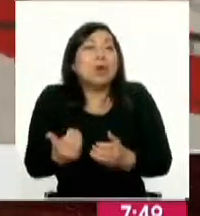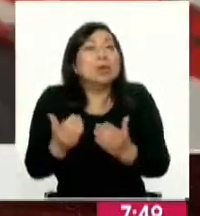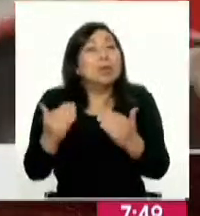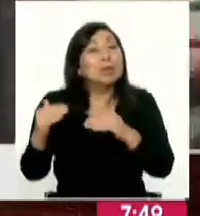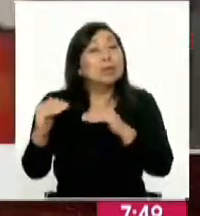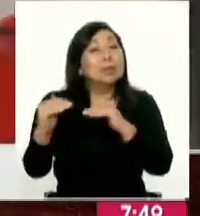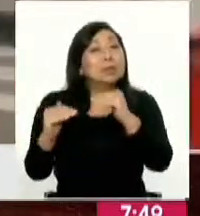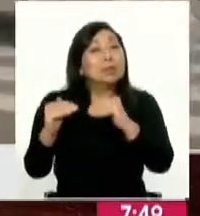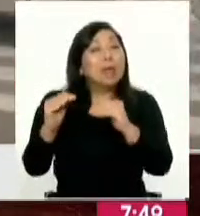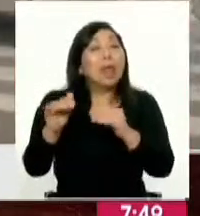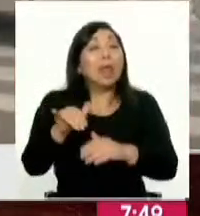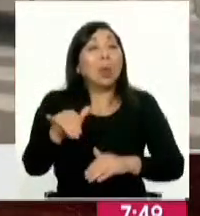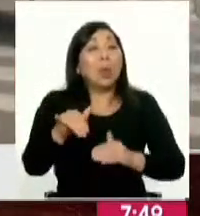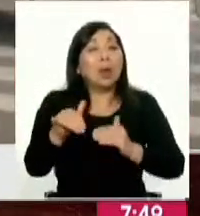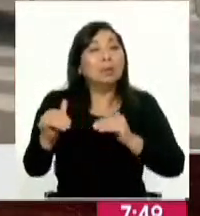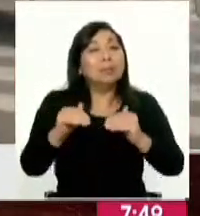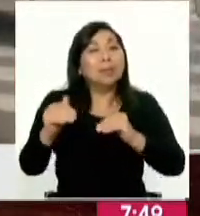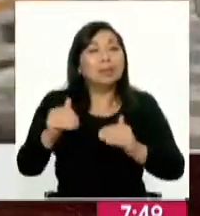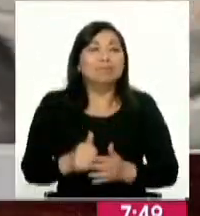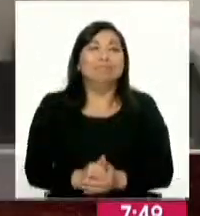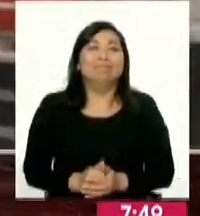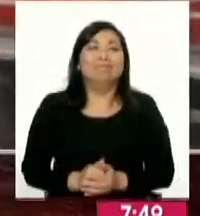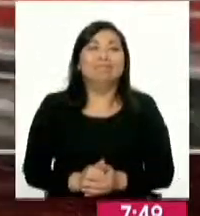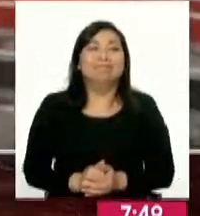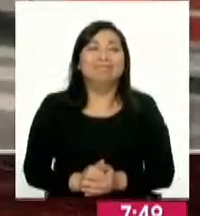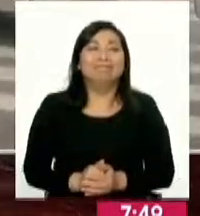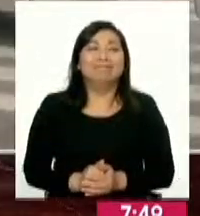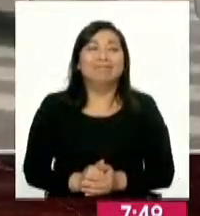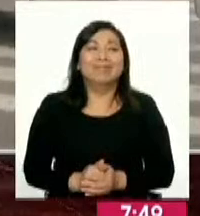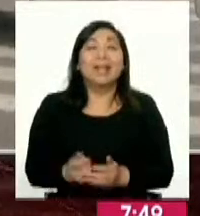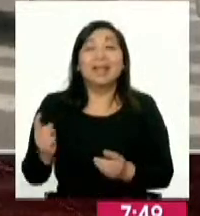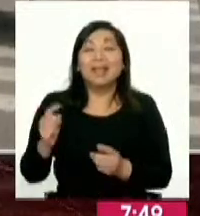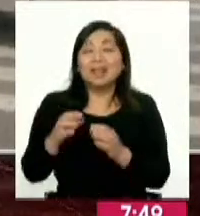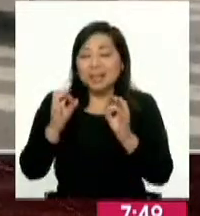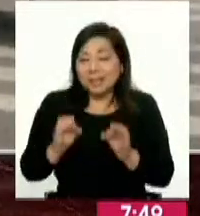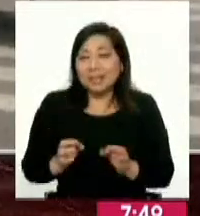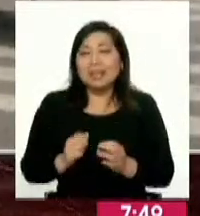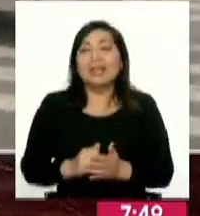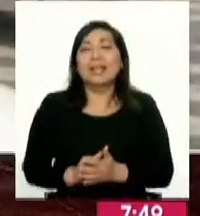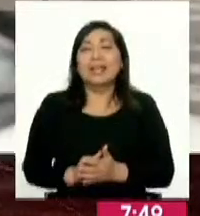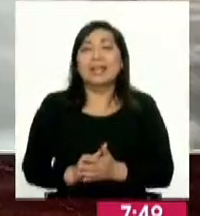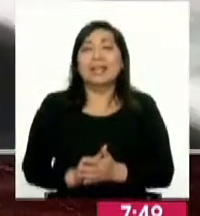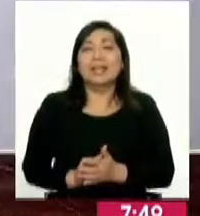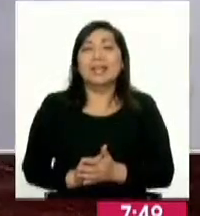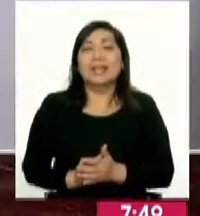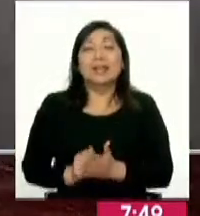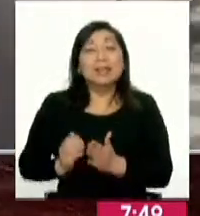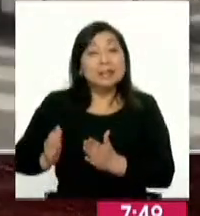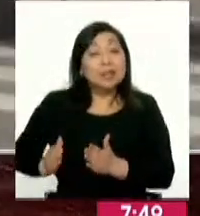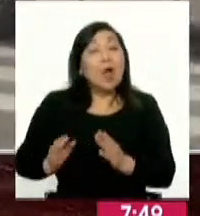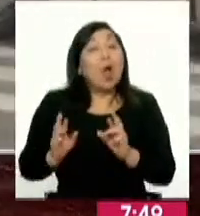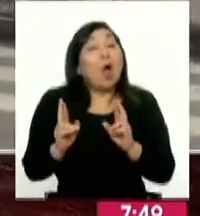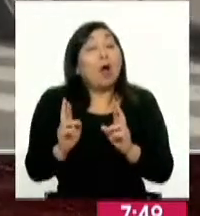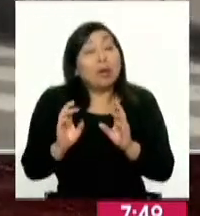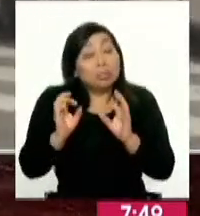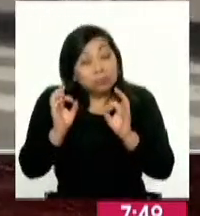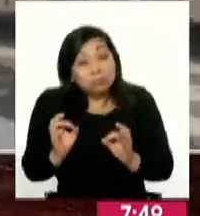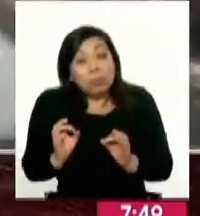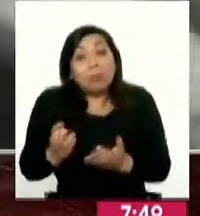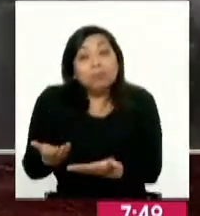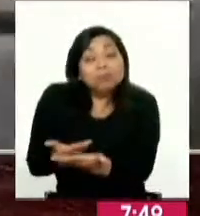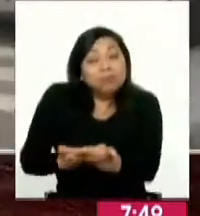que es lo que estamos haciendo perfecto perfecto está bien no ilusionar tampoco al usuario hasta que esto no se concrete lo cierto es que está en camino y ojalá que se concrete